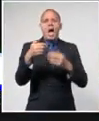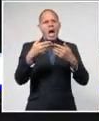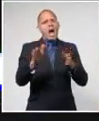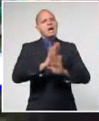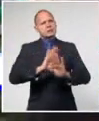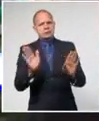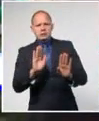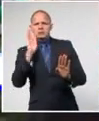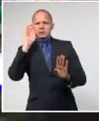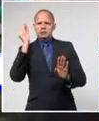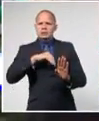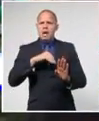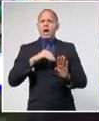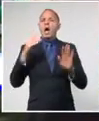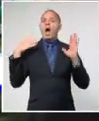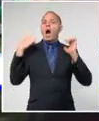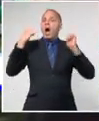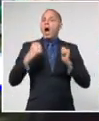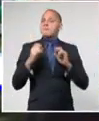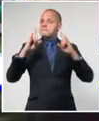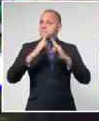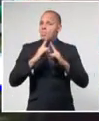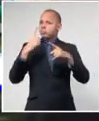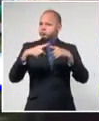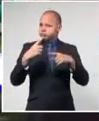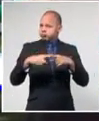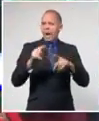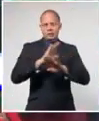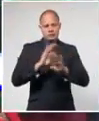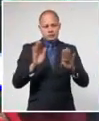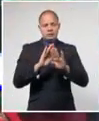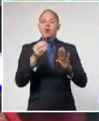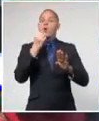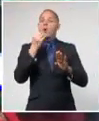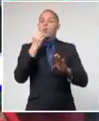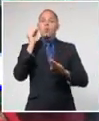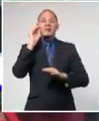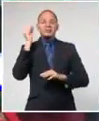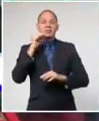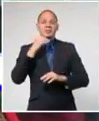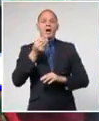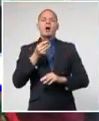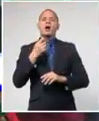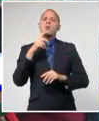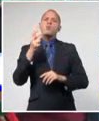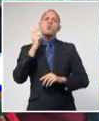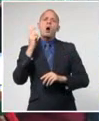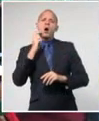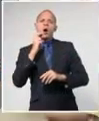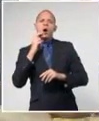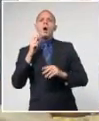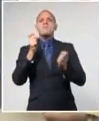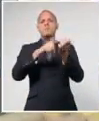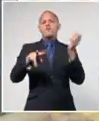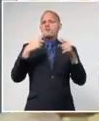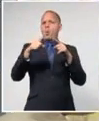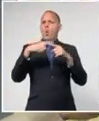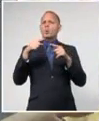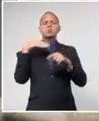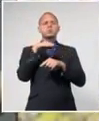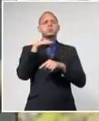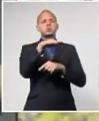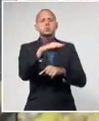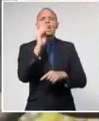el transporte hacia otras provincias que no incluyan La Habana y Matanzas y el disfrute de piscinas, gimnasios, pios